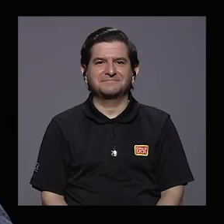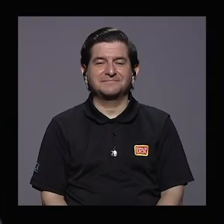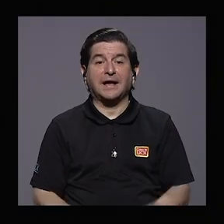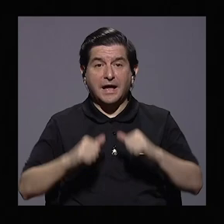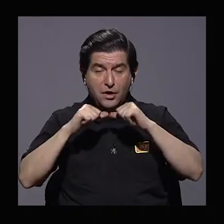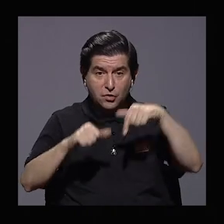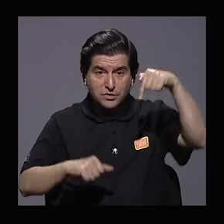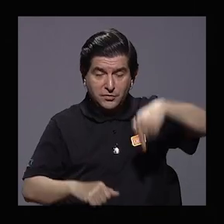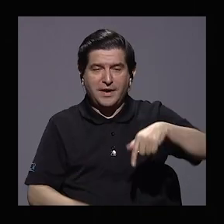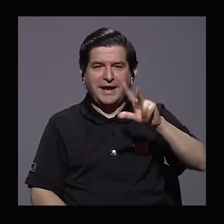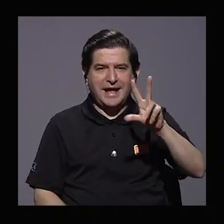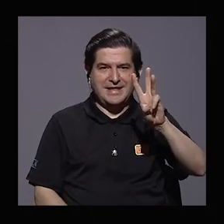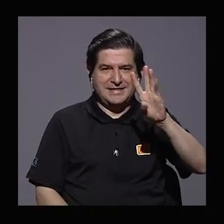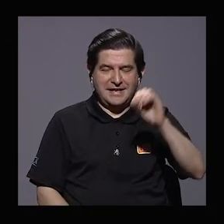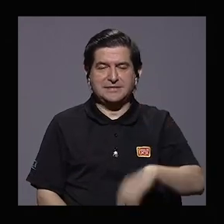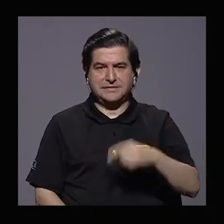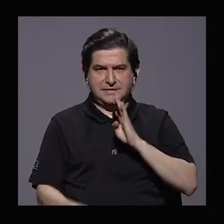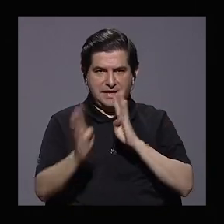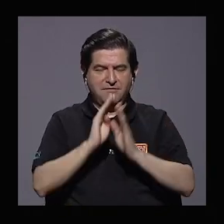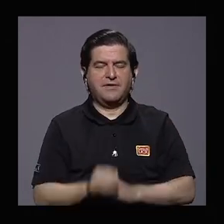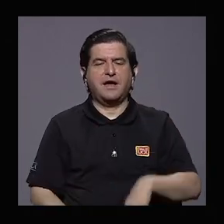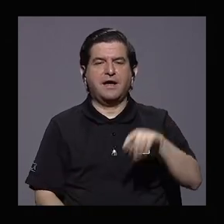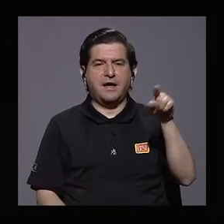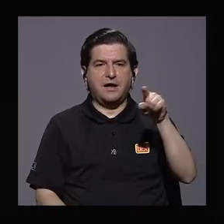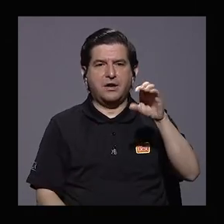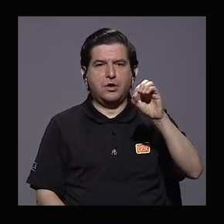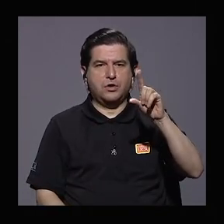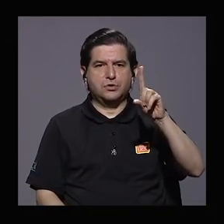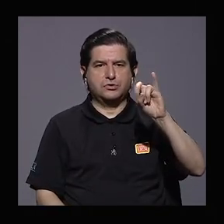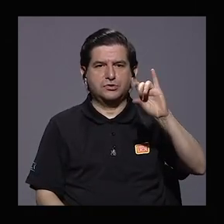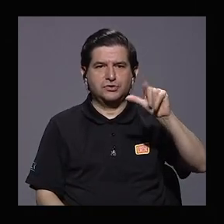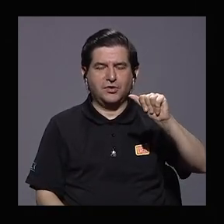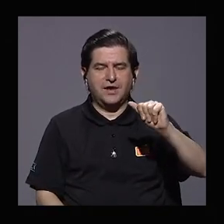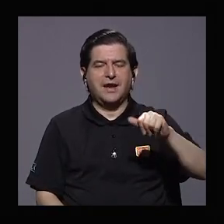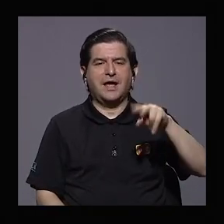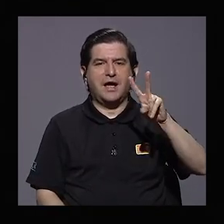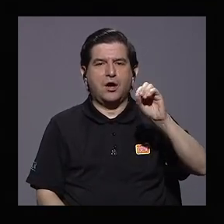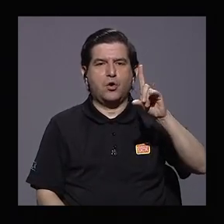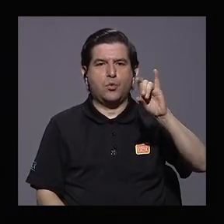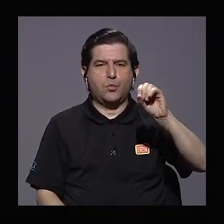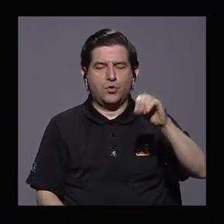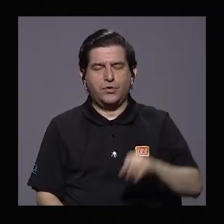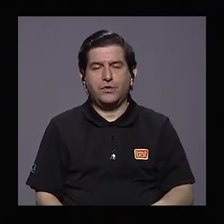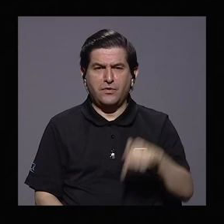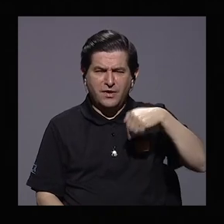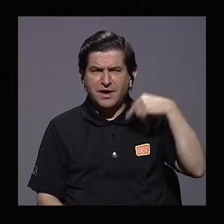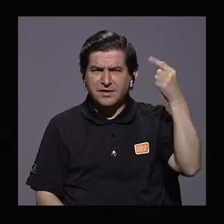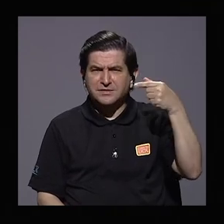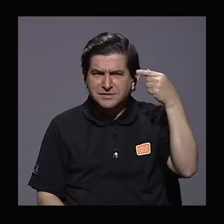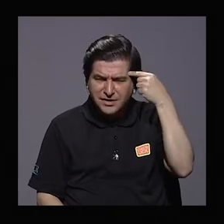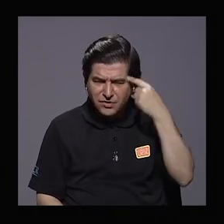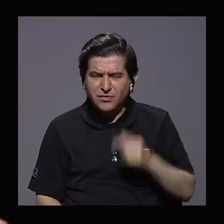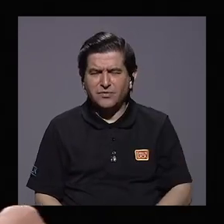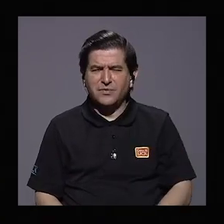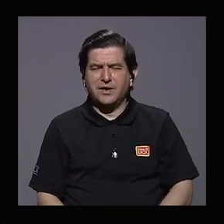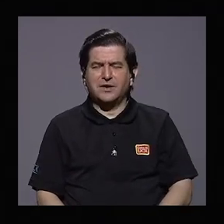Regresamos. Estamos en 360. Estoy conversando con Doña Soyla Bolio Pacheco. ¿Ha tenido esta administración de Don Carlos Alvarado algún